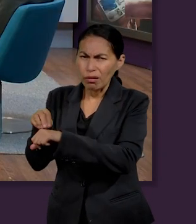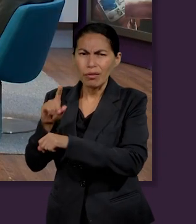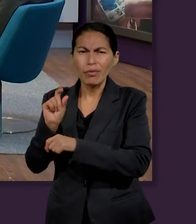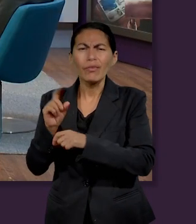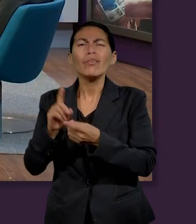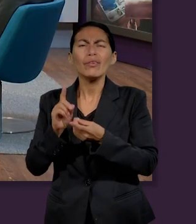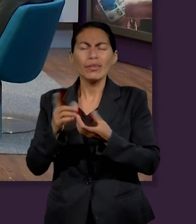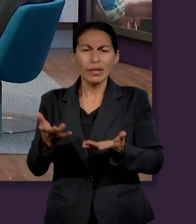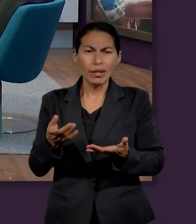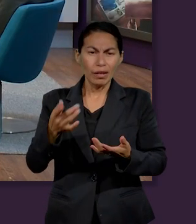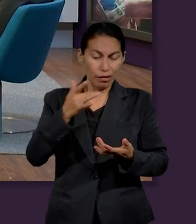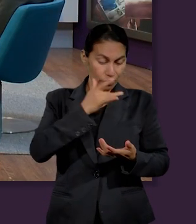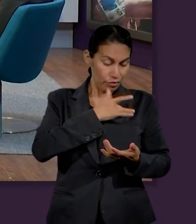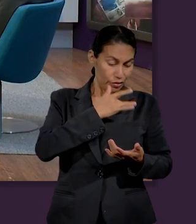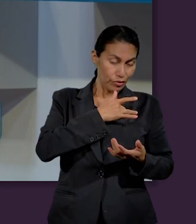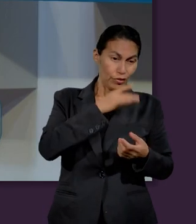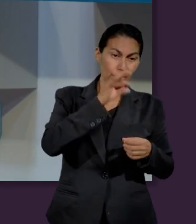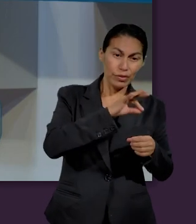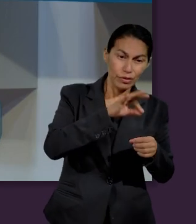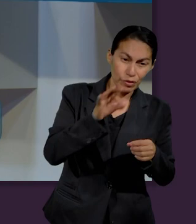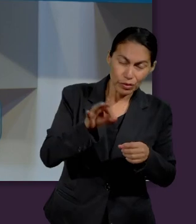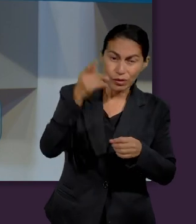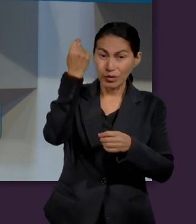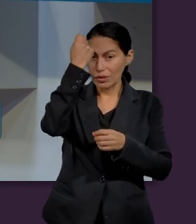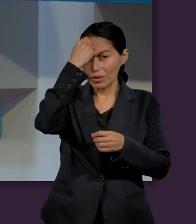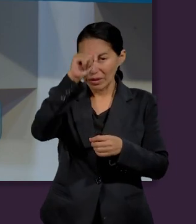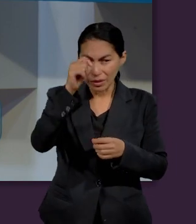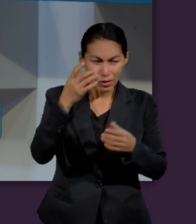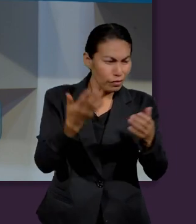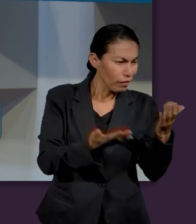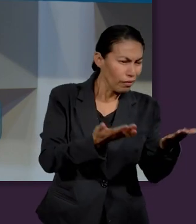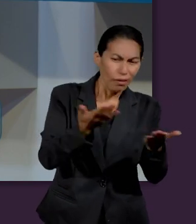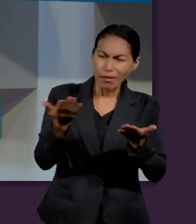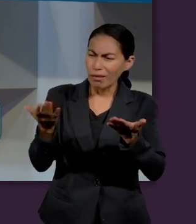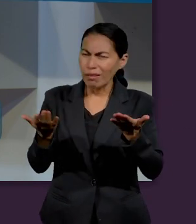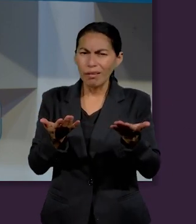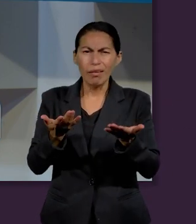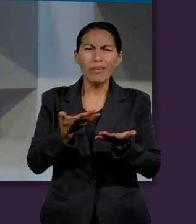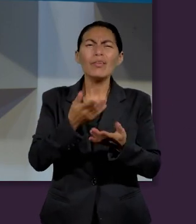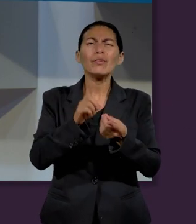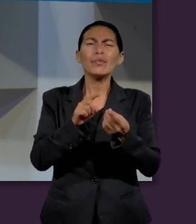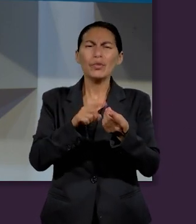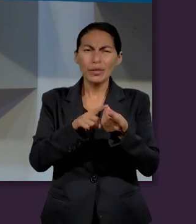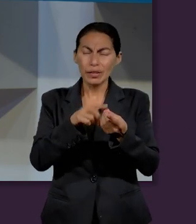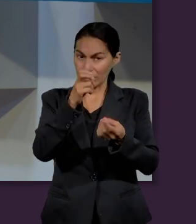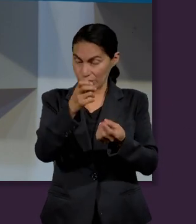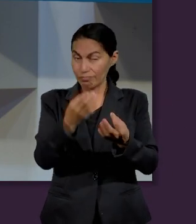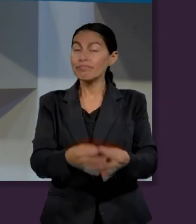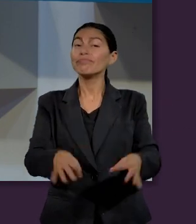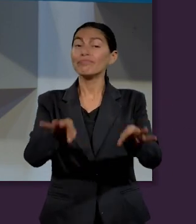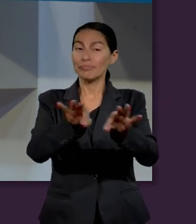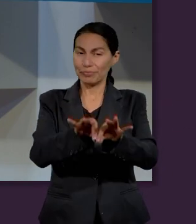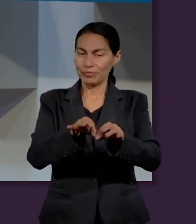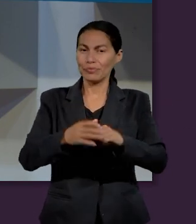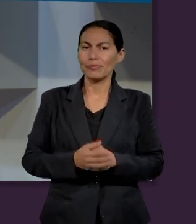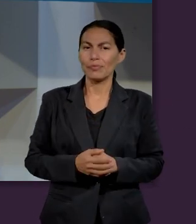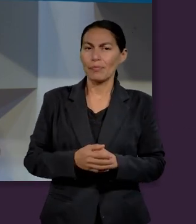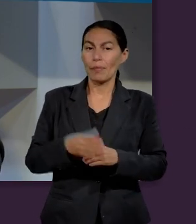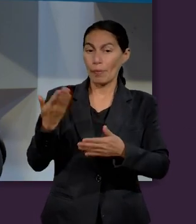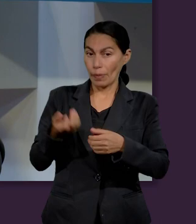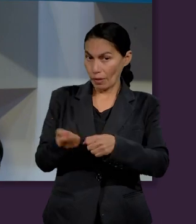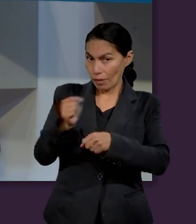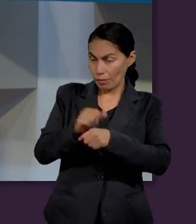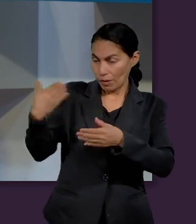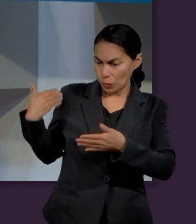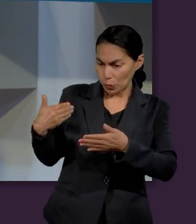dedicar nuestros talentos, nuestro tesoro y nuestro corazón en la plataforma de la eternidad es algo